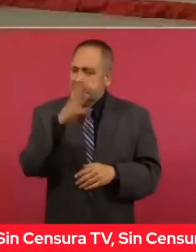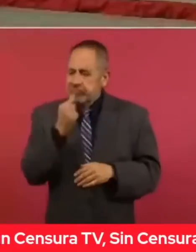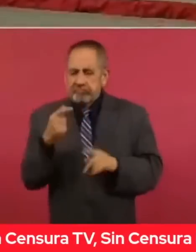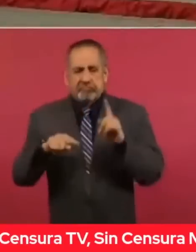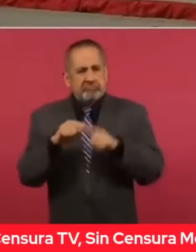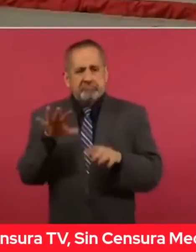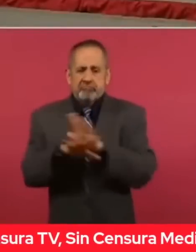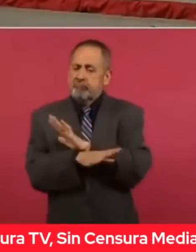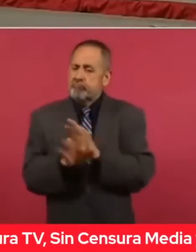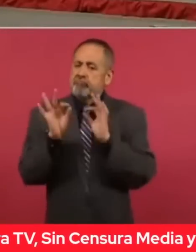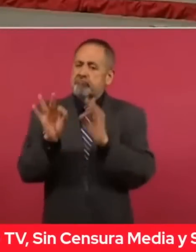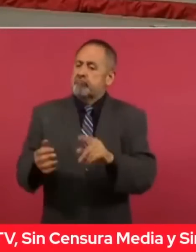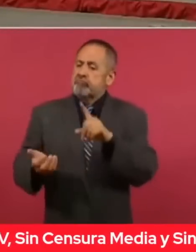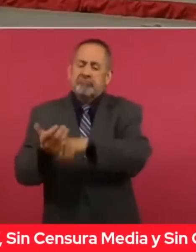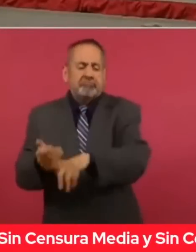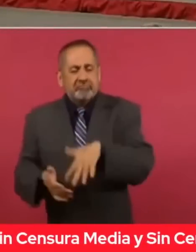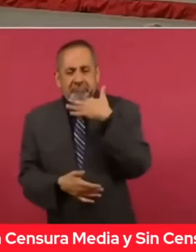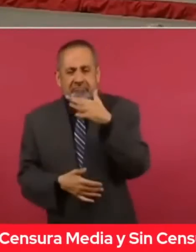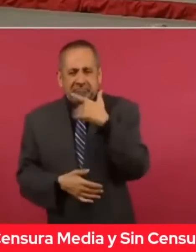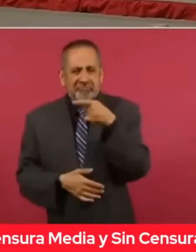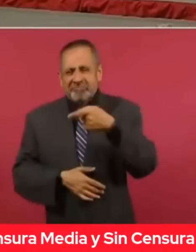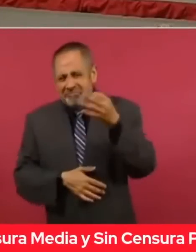penetrada de origen.